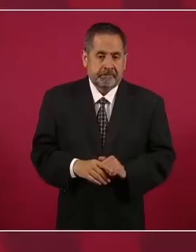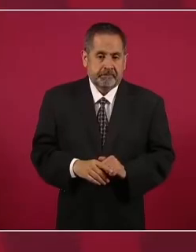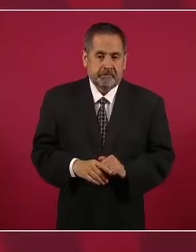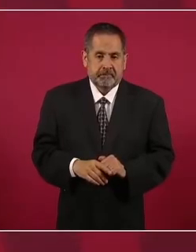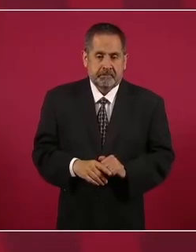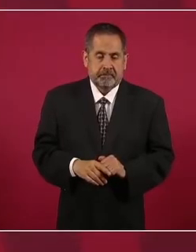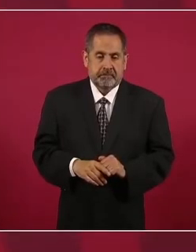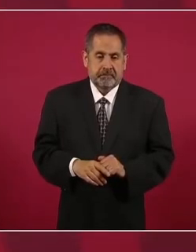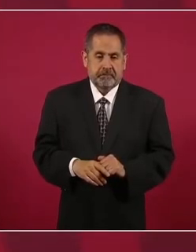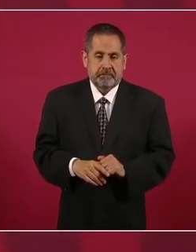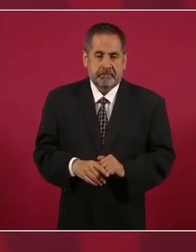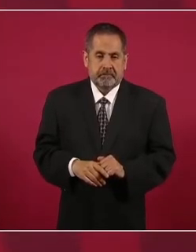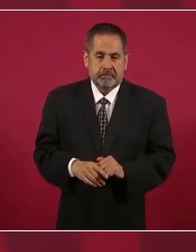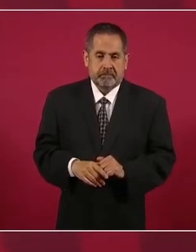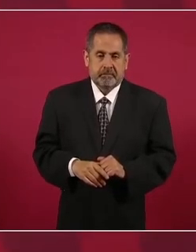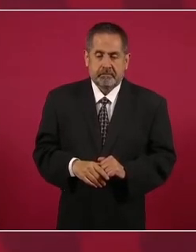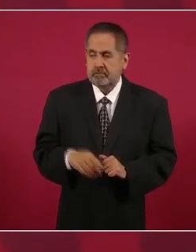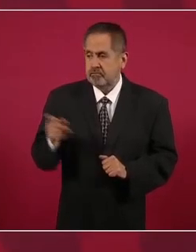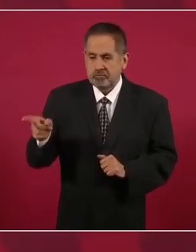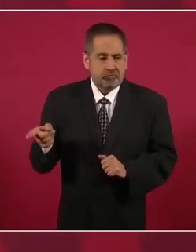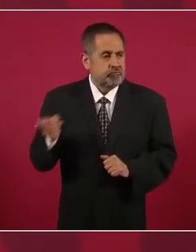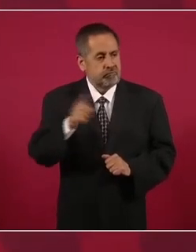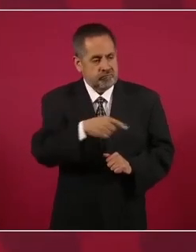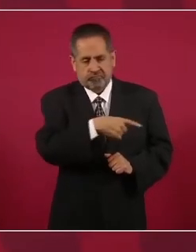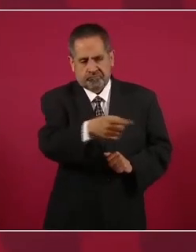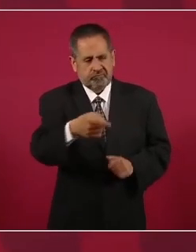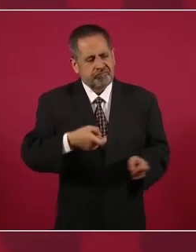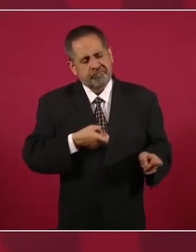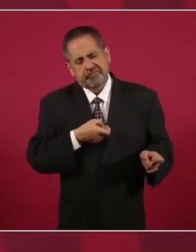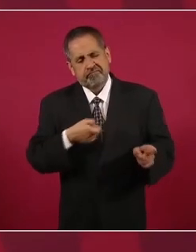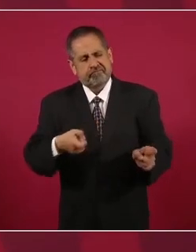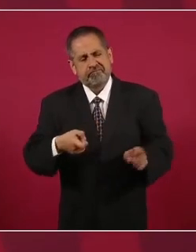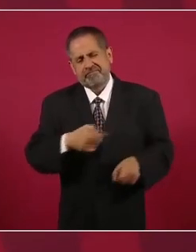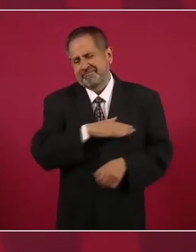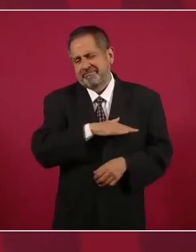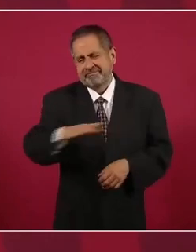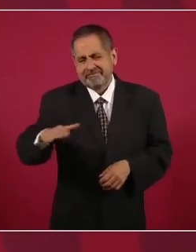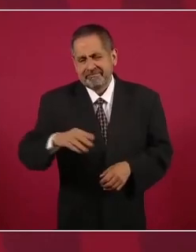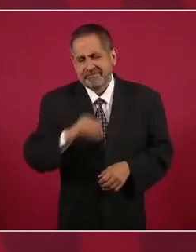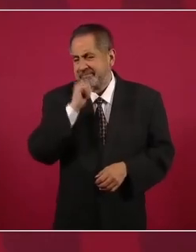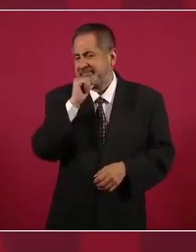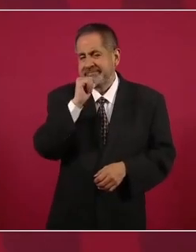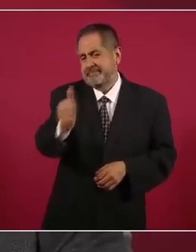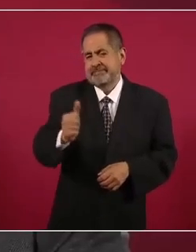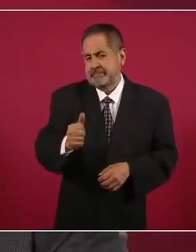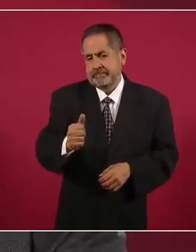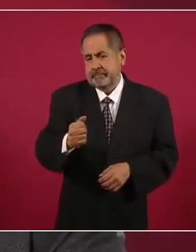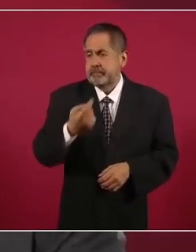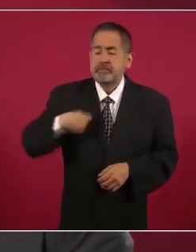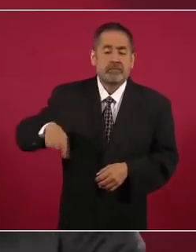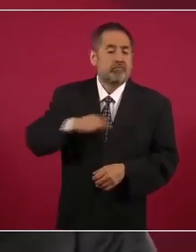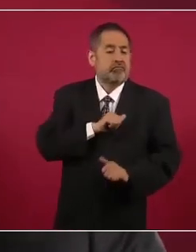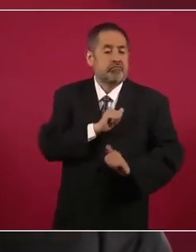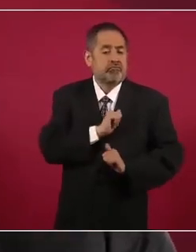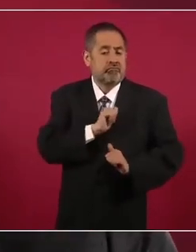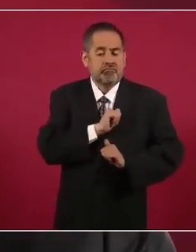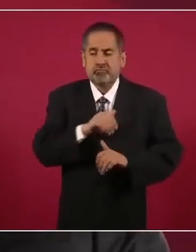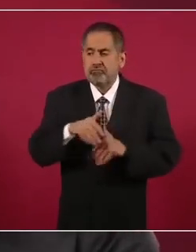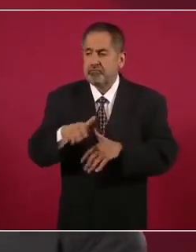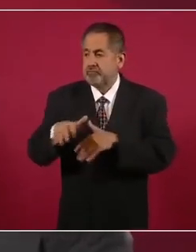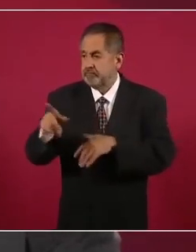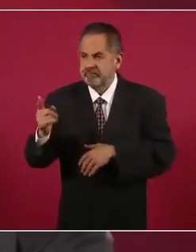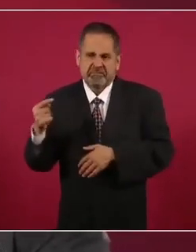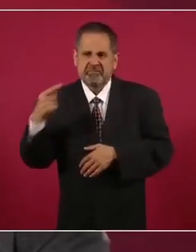de llevar a cabo una masacre, de utilizar al Ejército para reprimir al